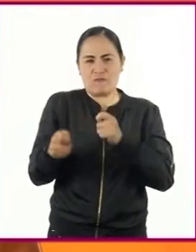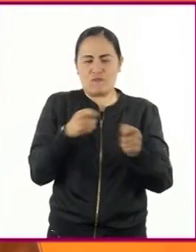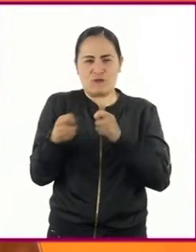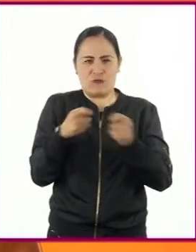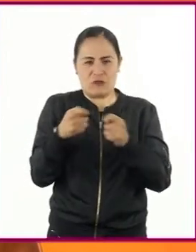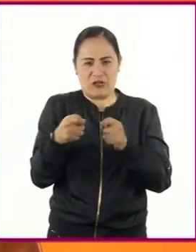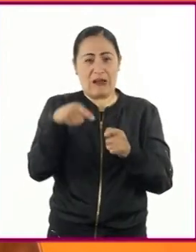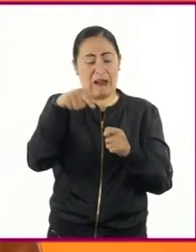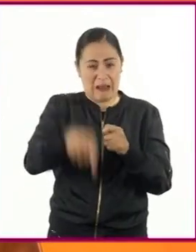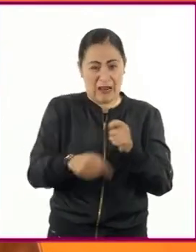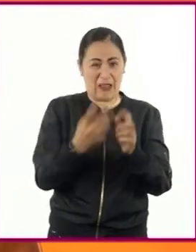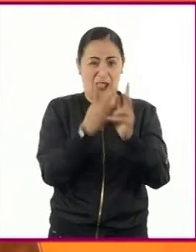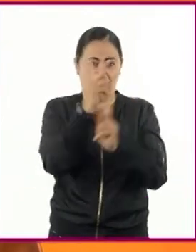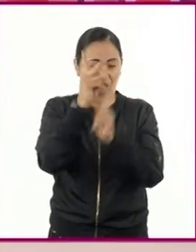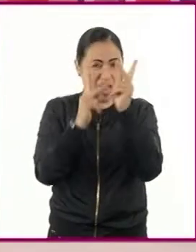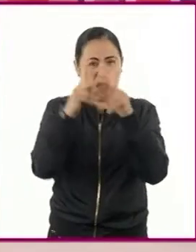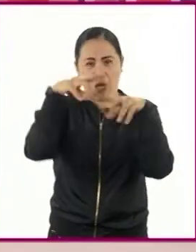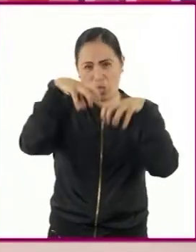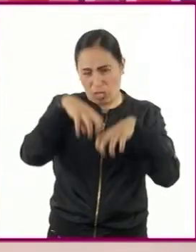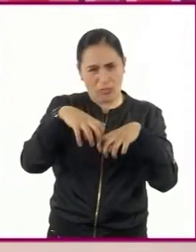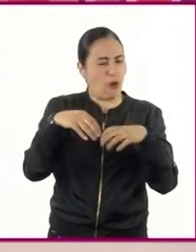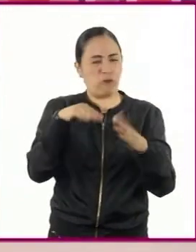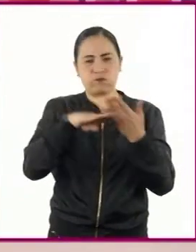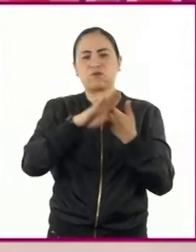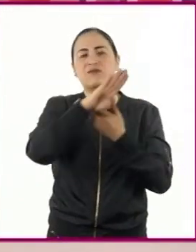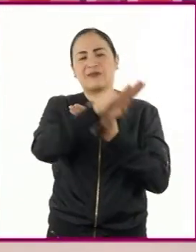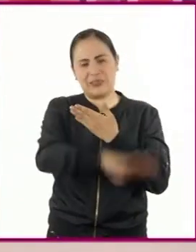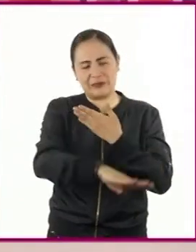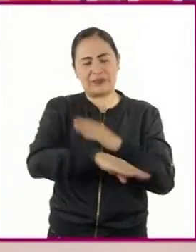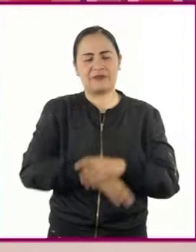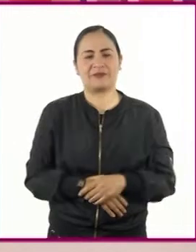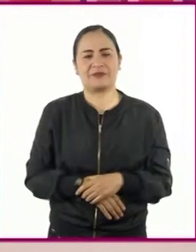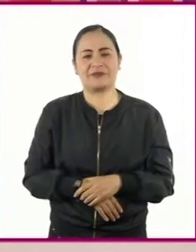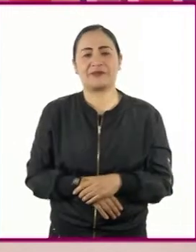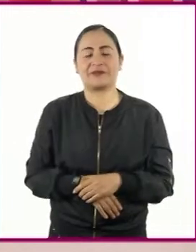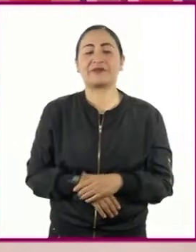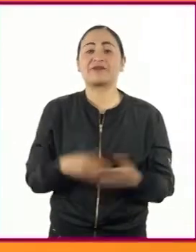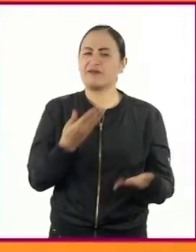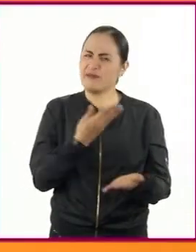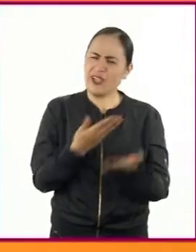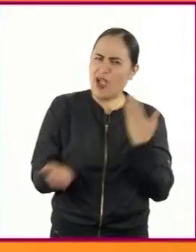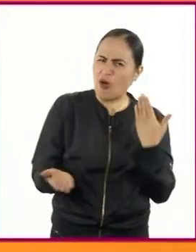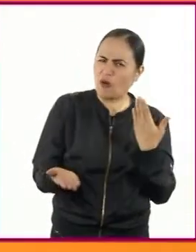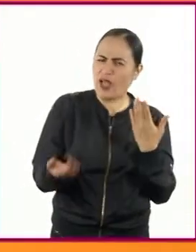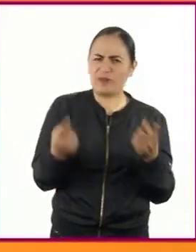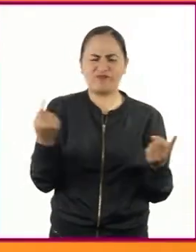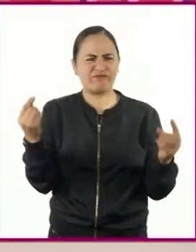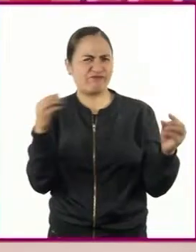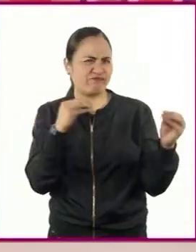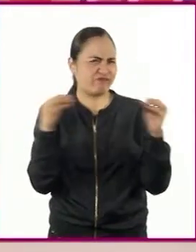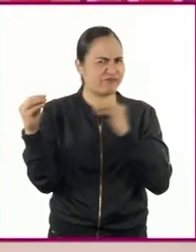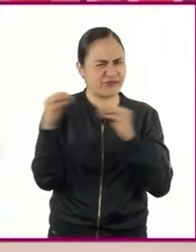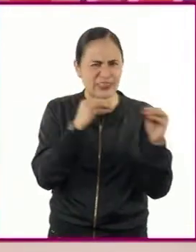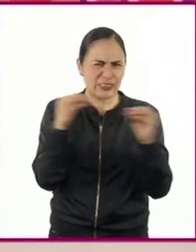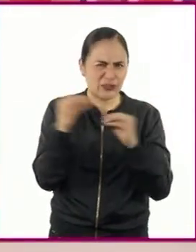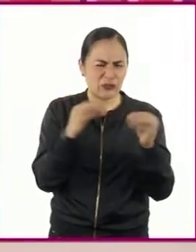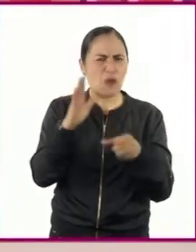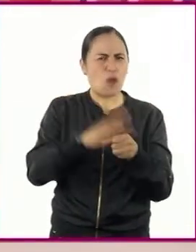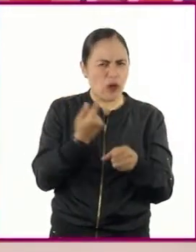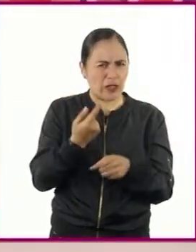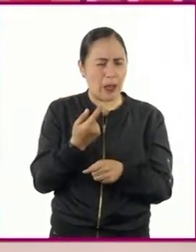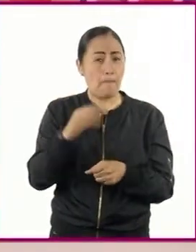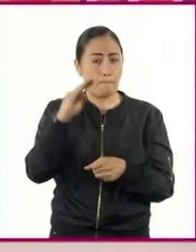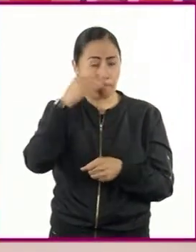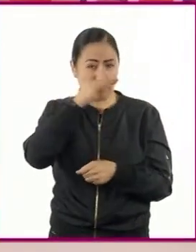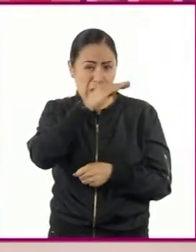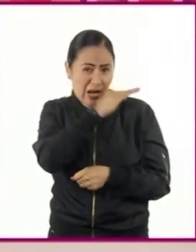pérdidas causadas por las plagas. Actualmente existe una controversia al cultivar este tipo de maíz, ya